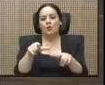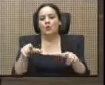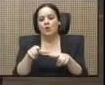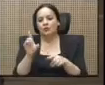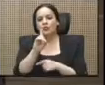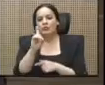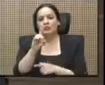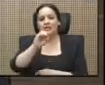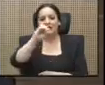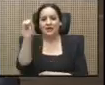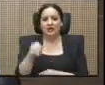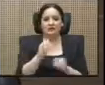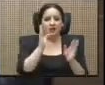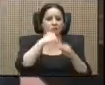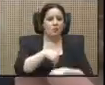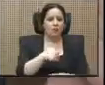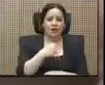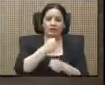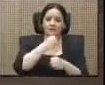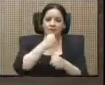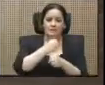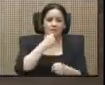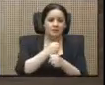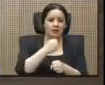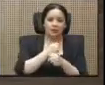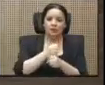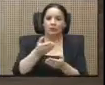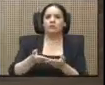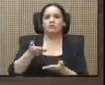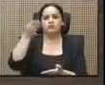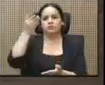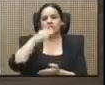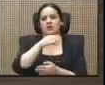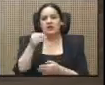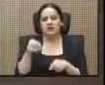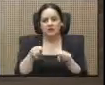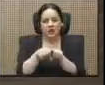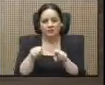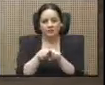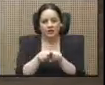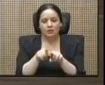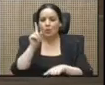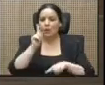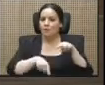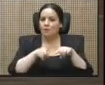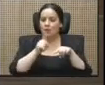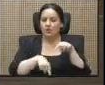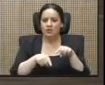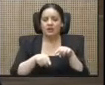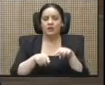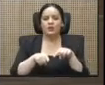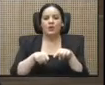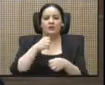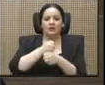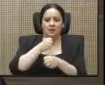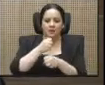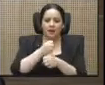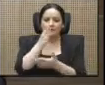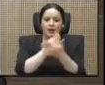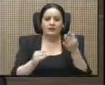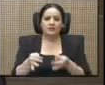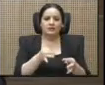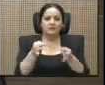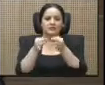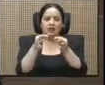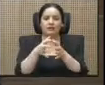altísima, donde no han podido explotar la parte turística, algo que venían ya en crecimiento, pero debido a la